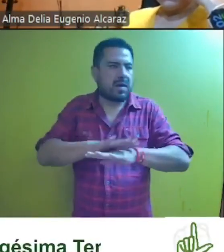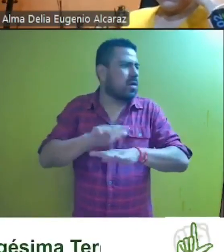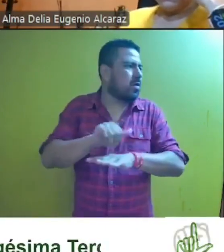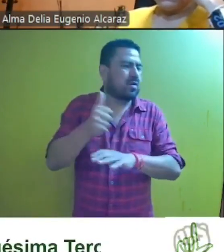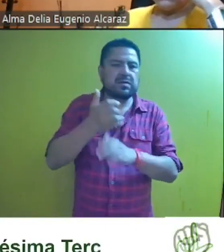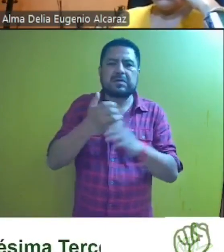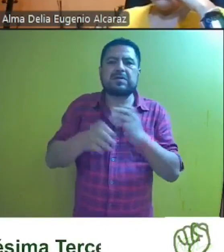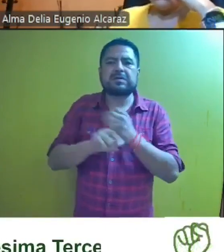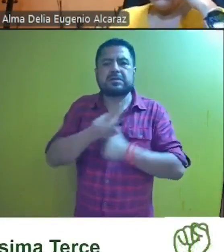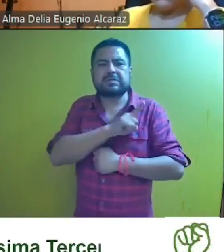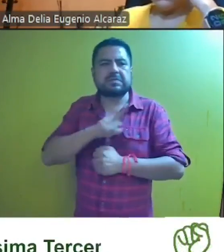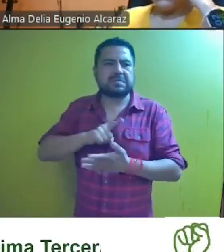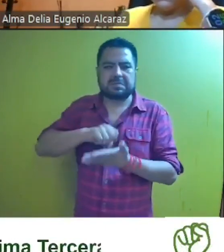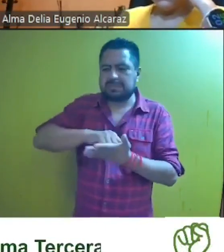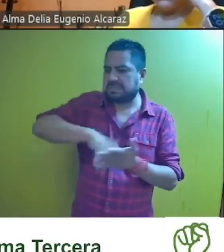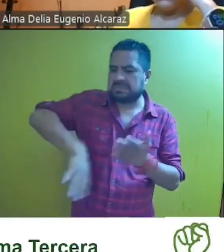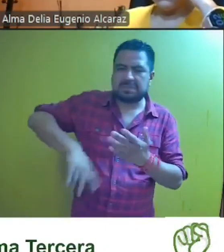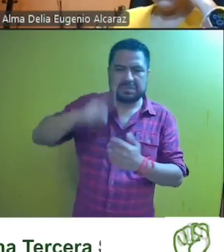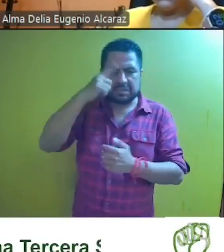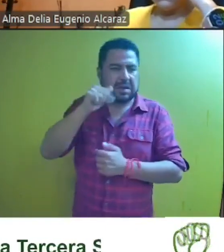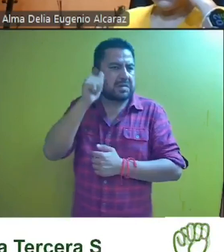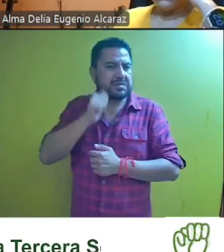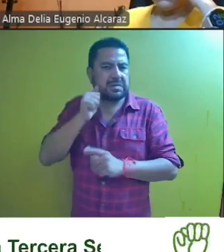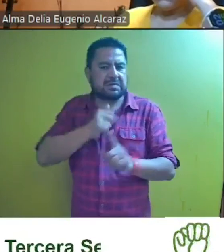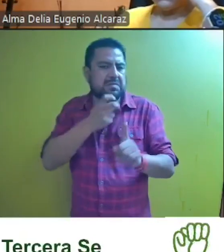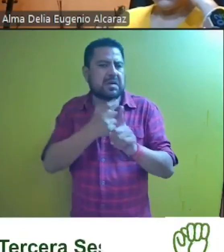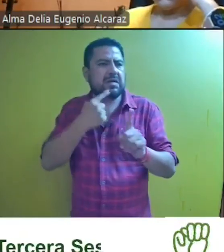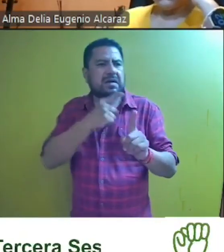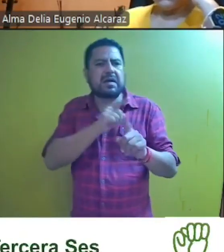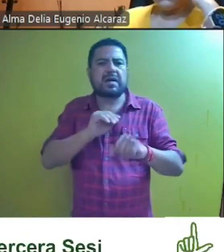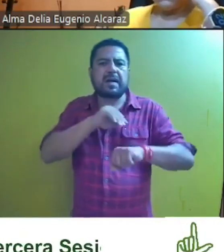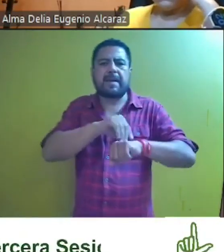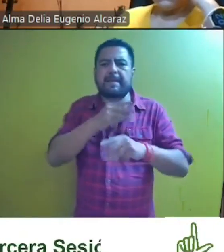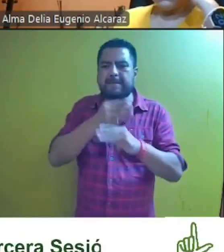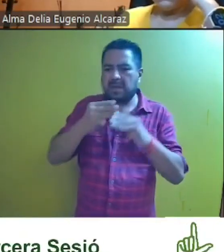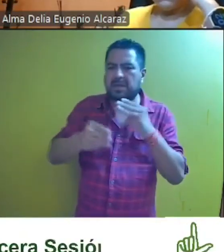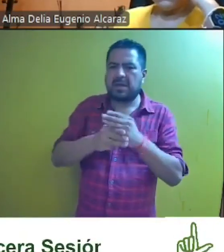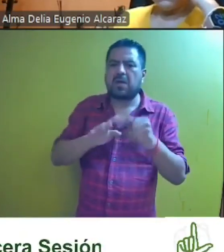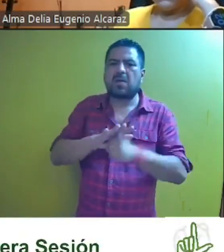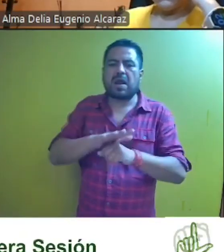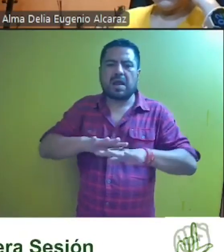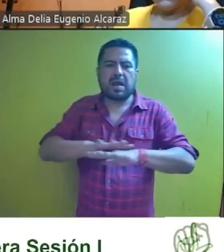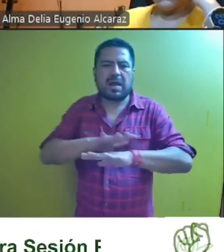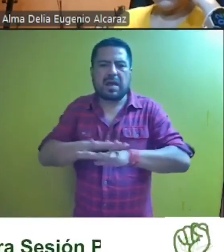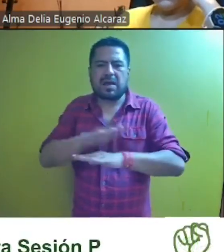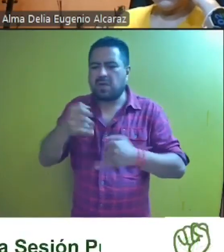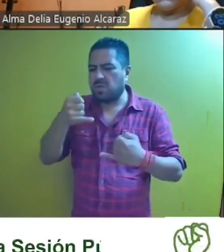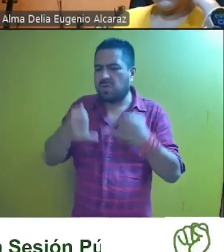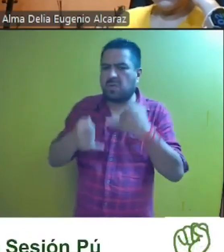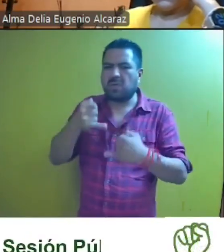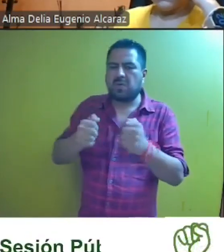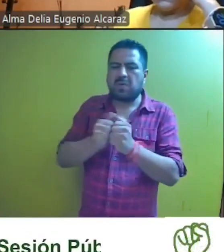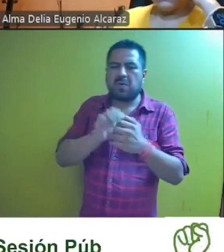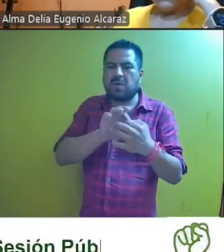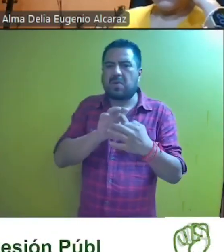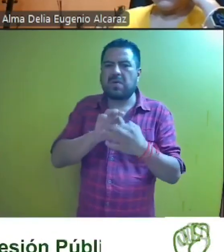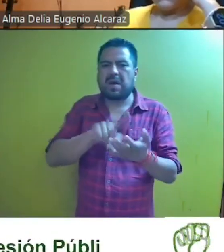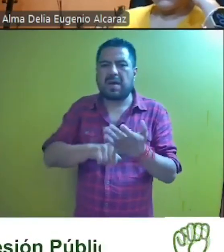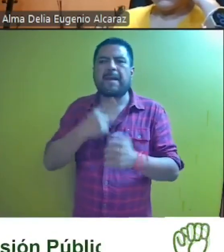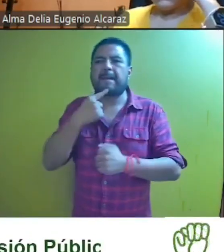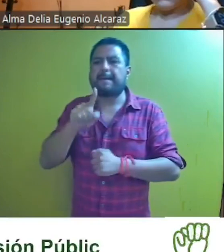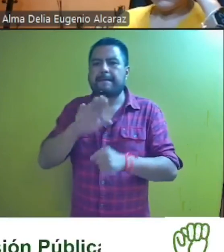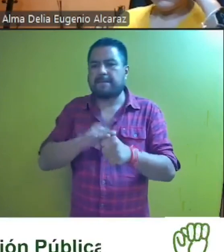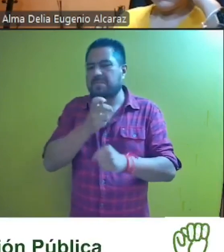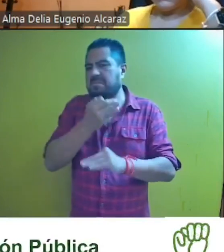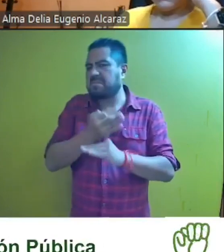se debe desechar de plano el presente medio de impugnación al haberse materializado un cambio de situación jurídica respecto del acto impugnado y por